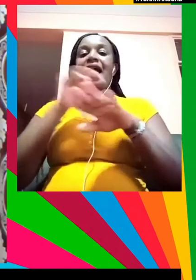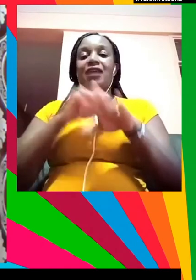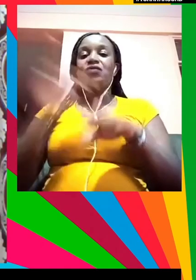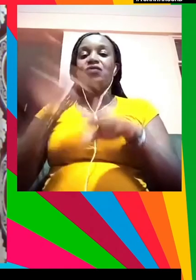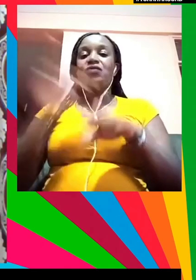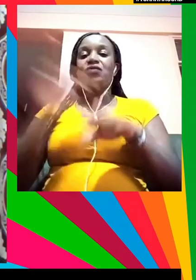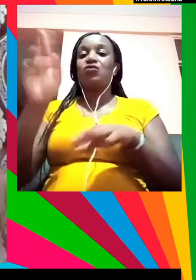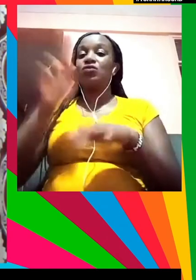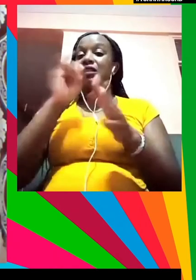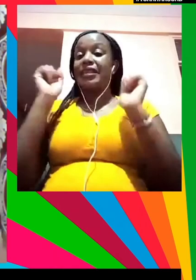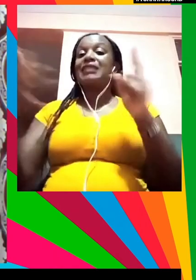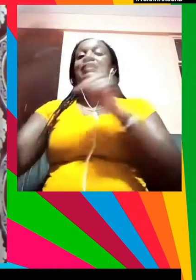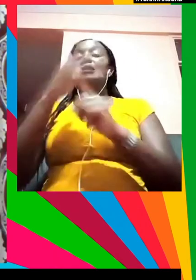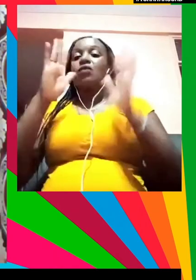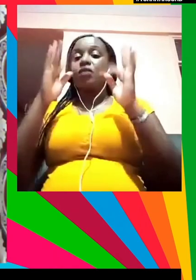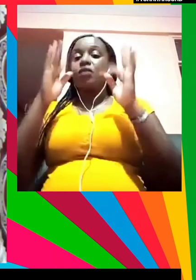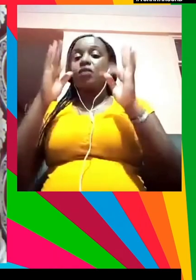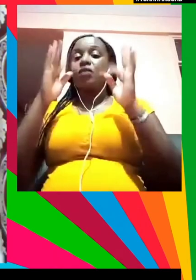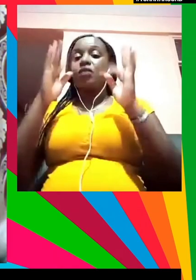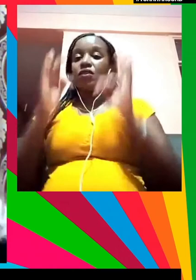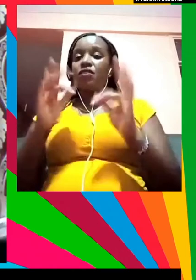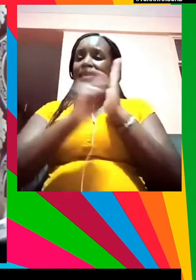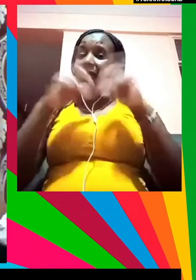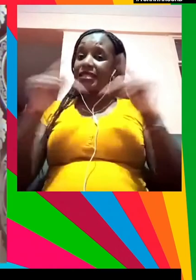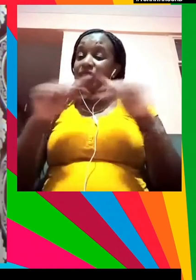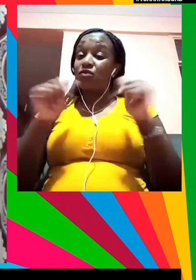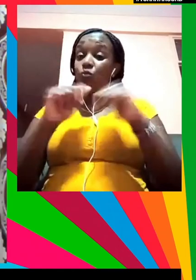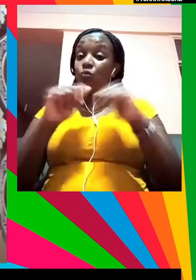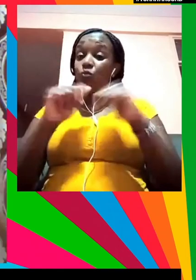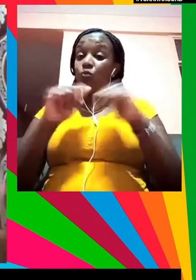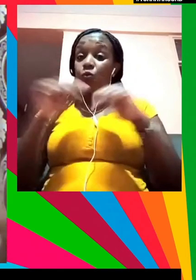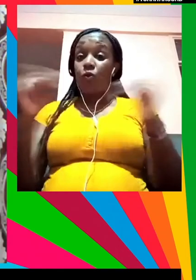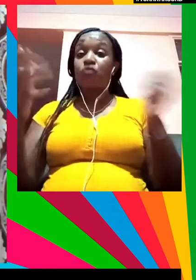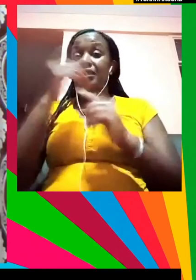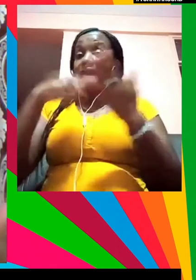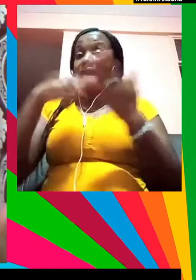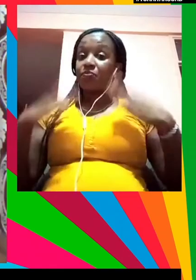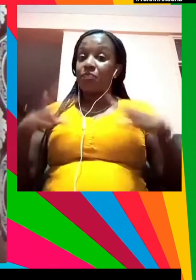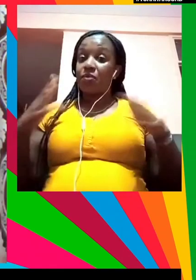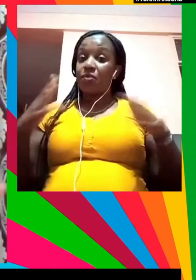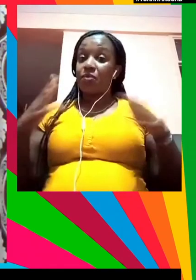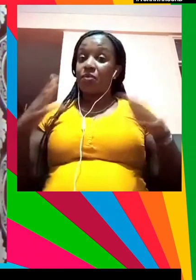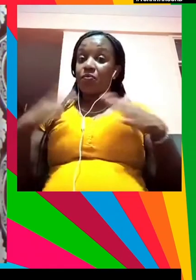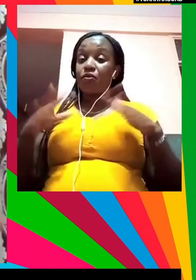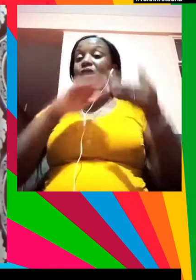con lo cual hemos de lanzar estos mensajes las personas apropiadas para participar con ellos y comunicarles nuestras